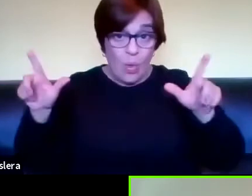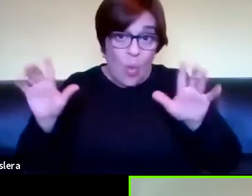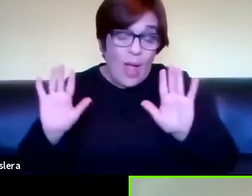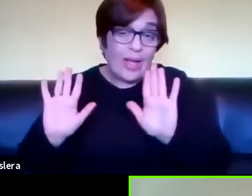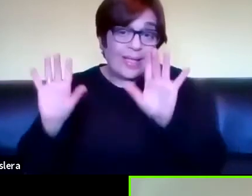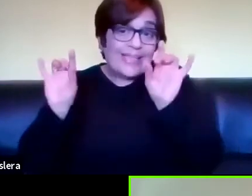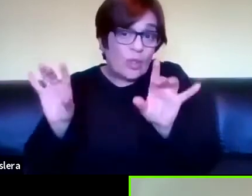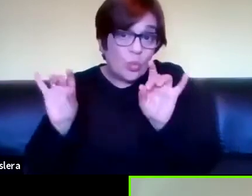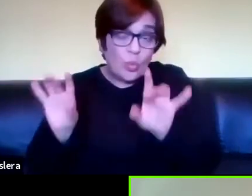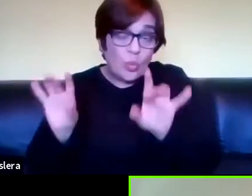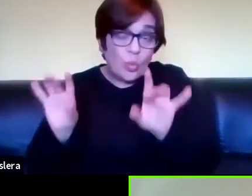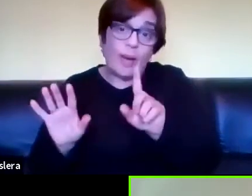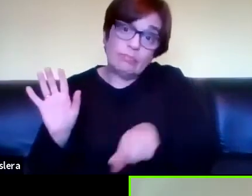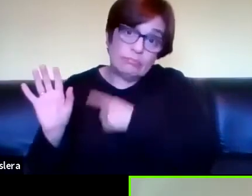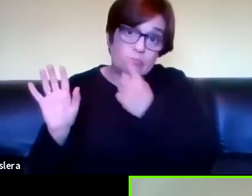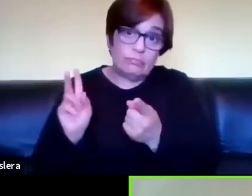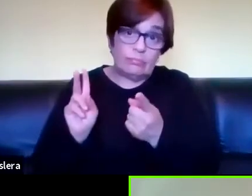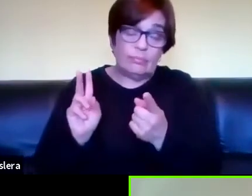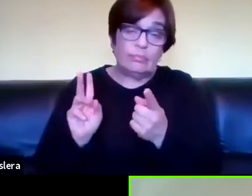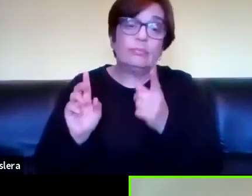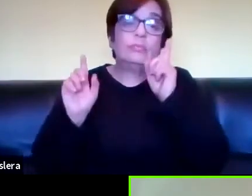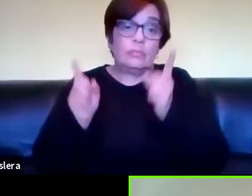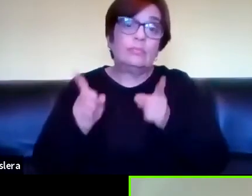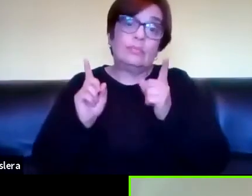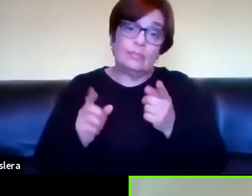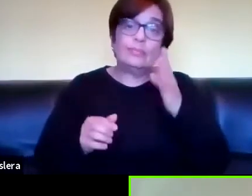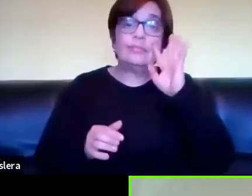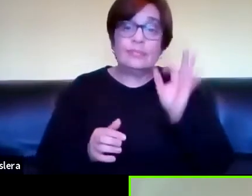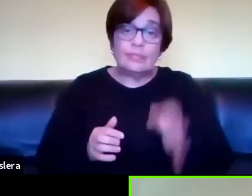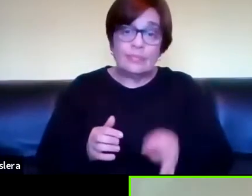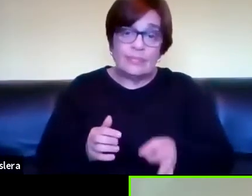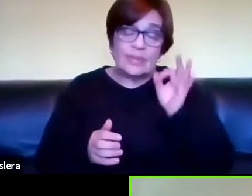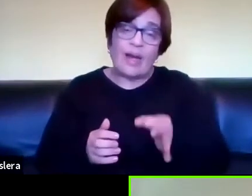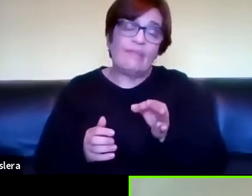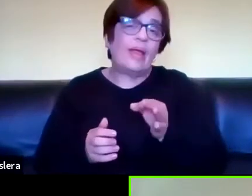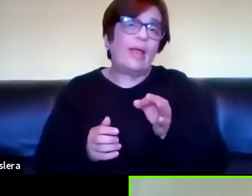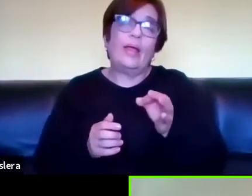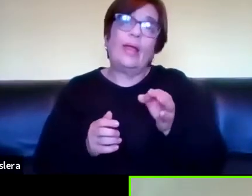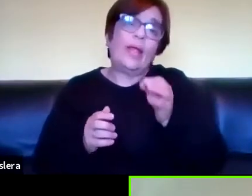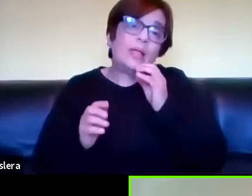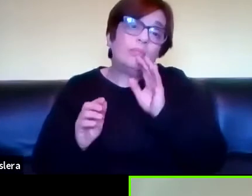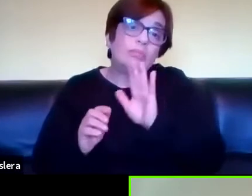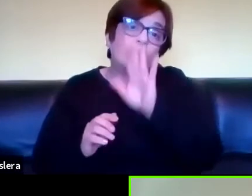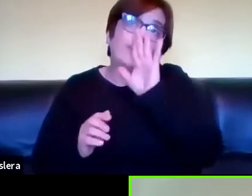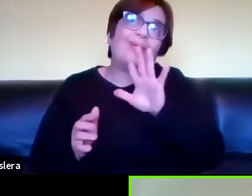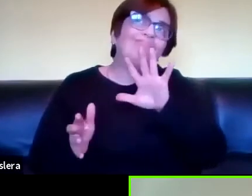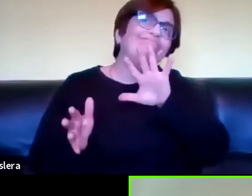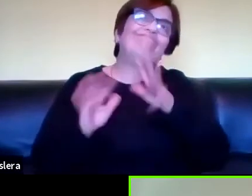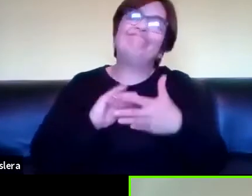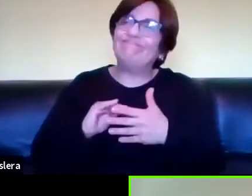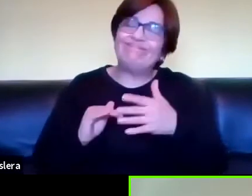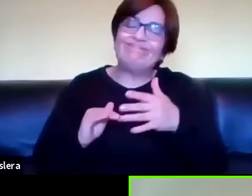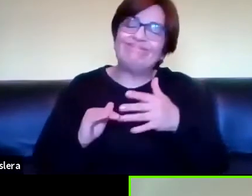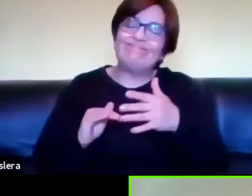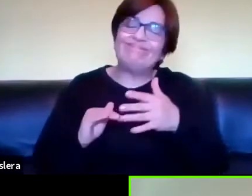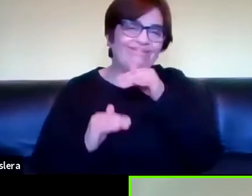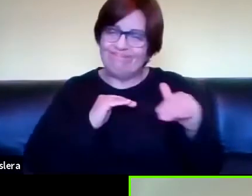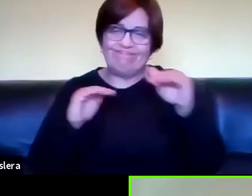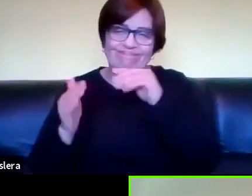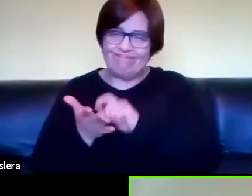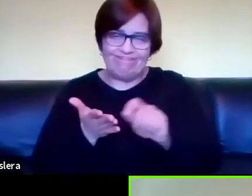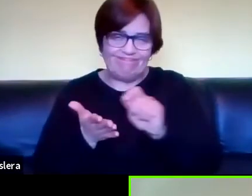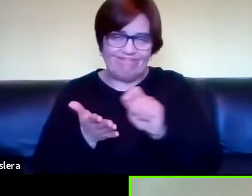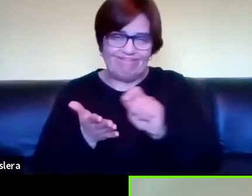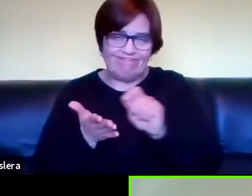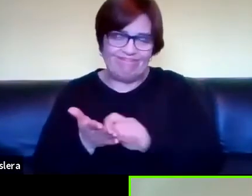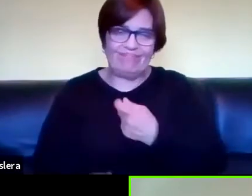también conocer y aprender como hablantes nativos o lo más parecido al estándar del español el concepto de